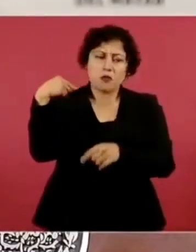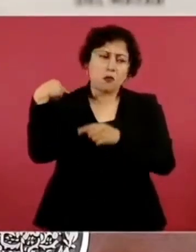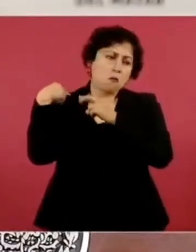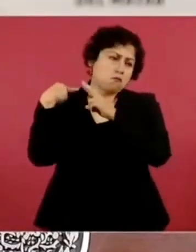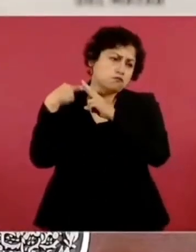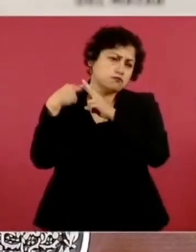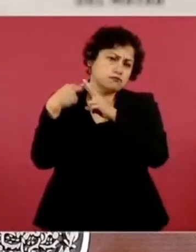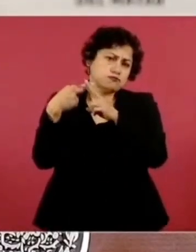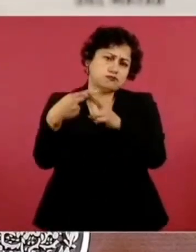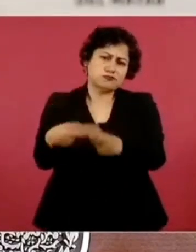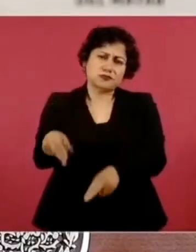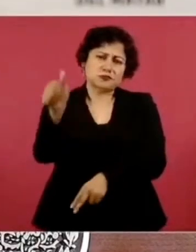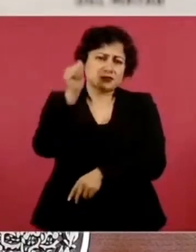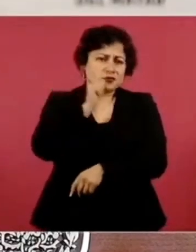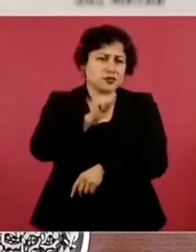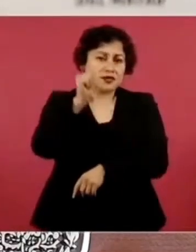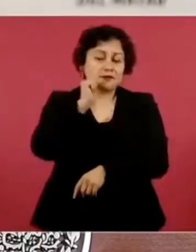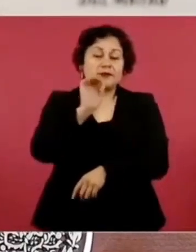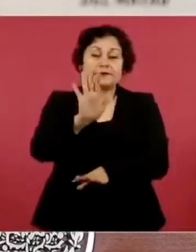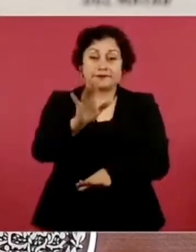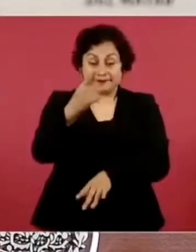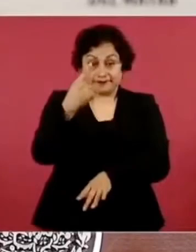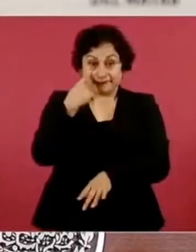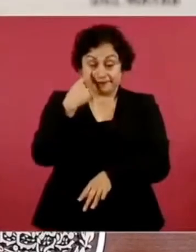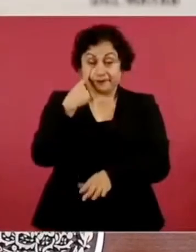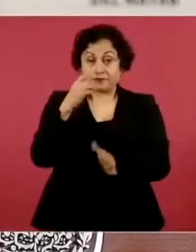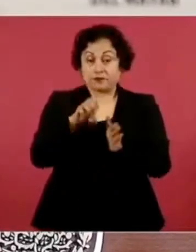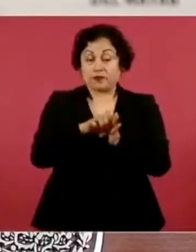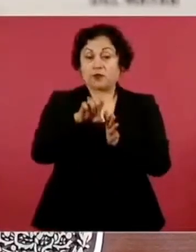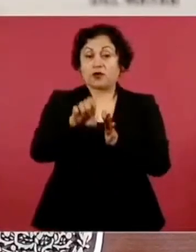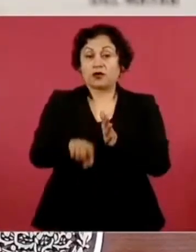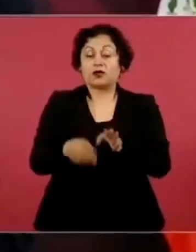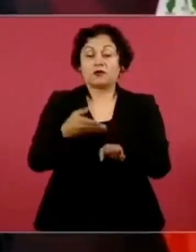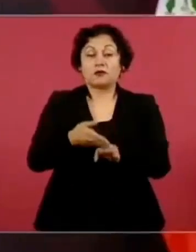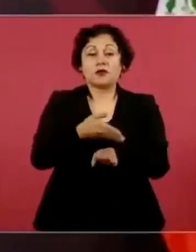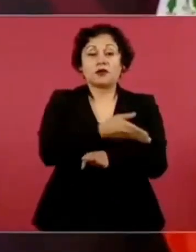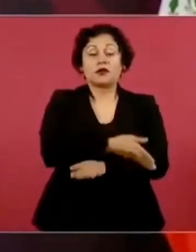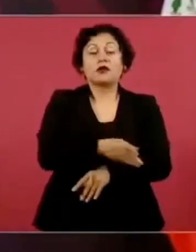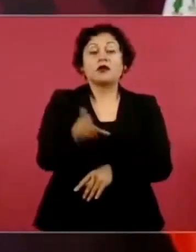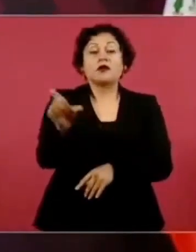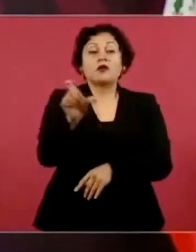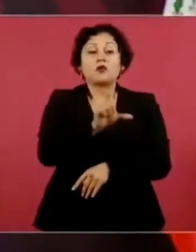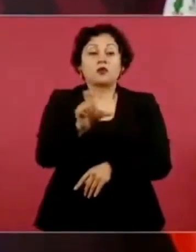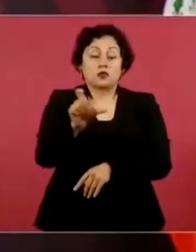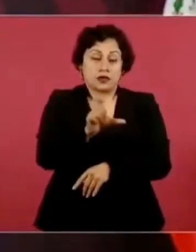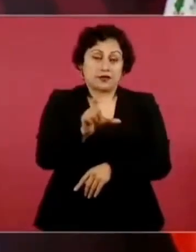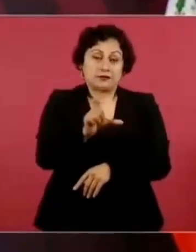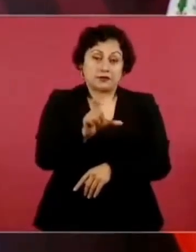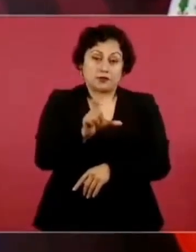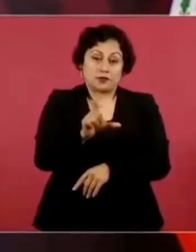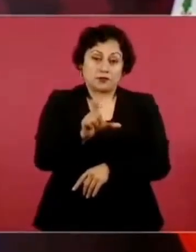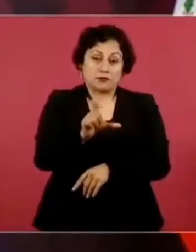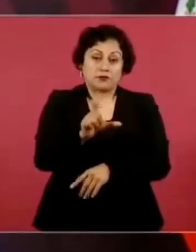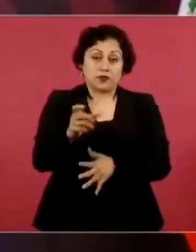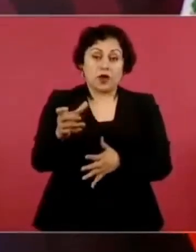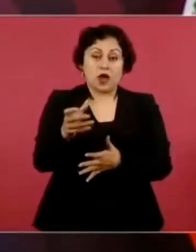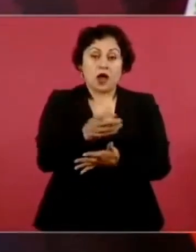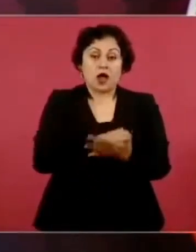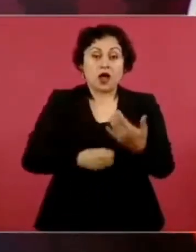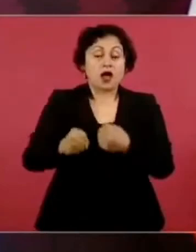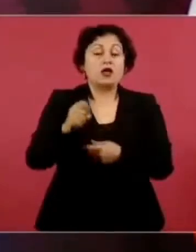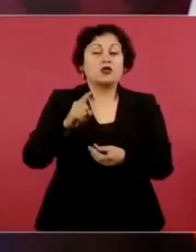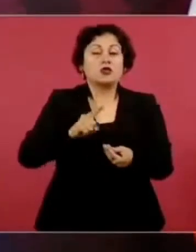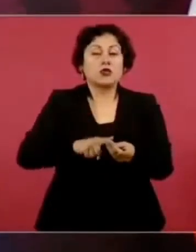incluso se lleva a cabo el acto de justicia en el Cerro de las